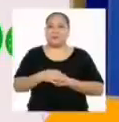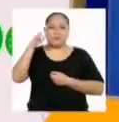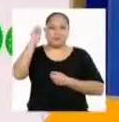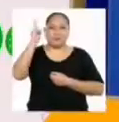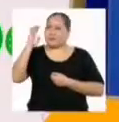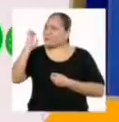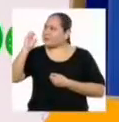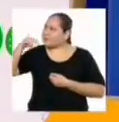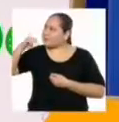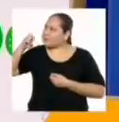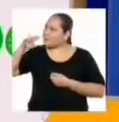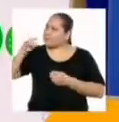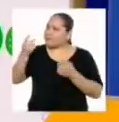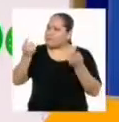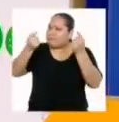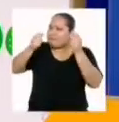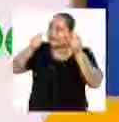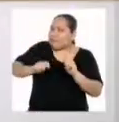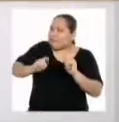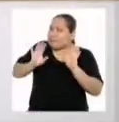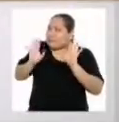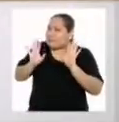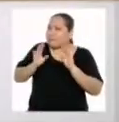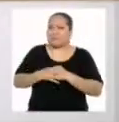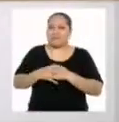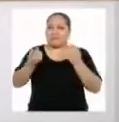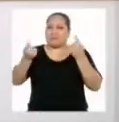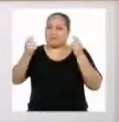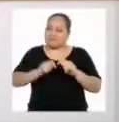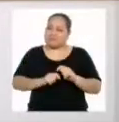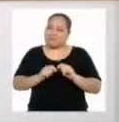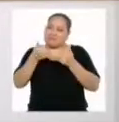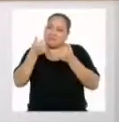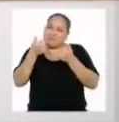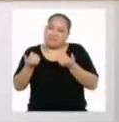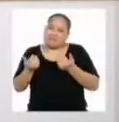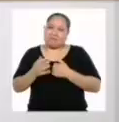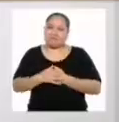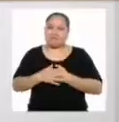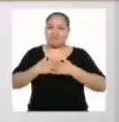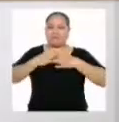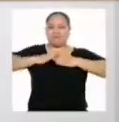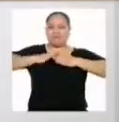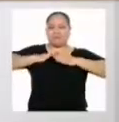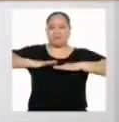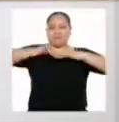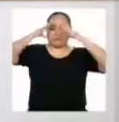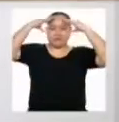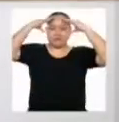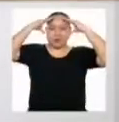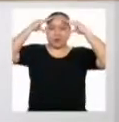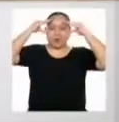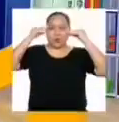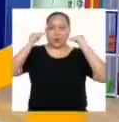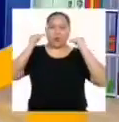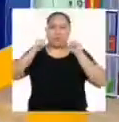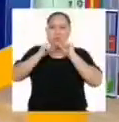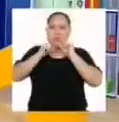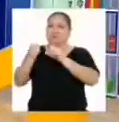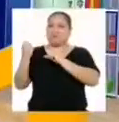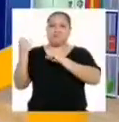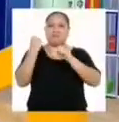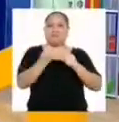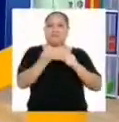¡Profesor Emerson, pero toca hacer una pausa! Que sea una pausa productiva, Para relajar la mente y continuar con fuerza.